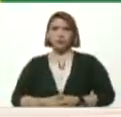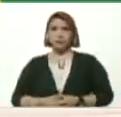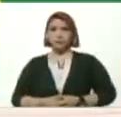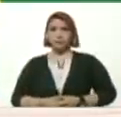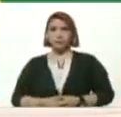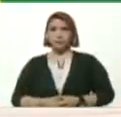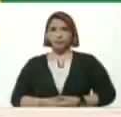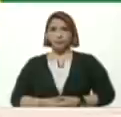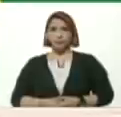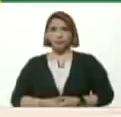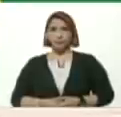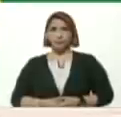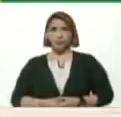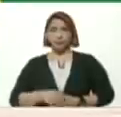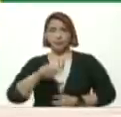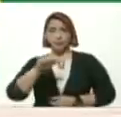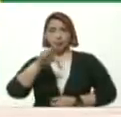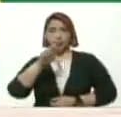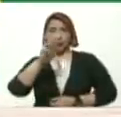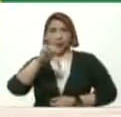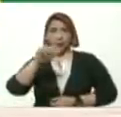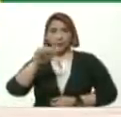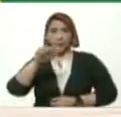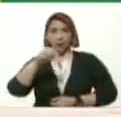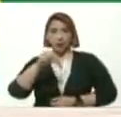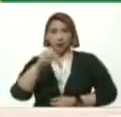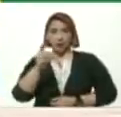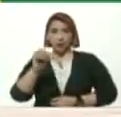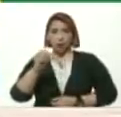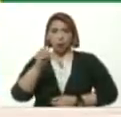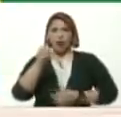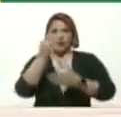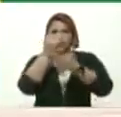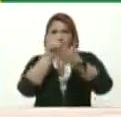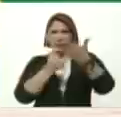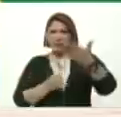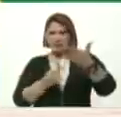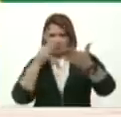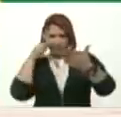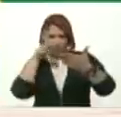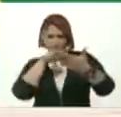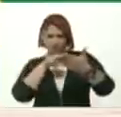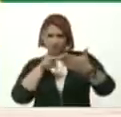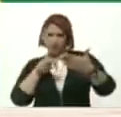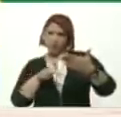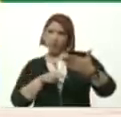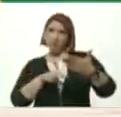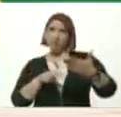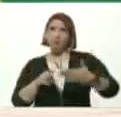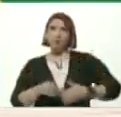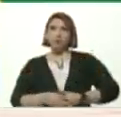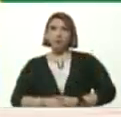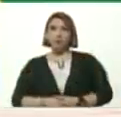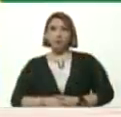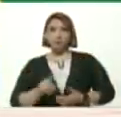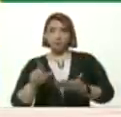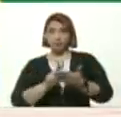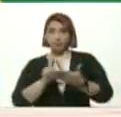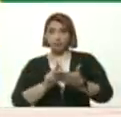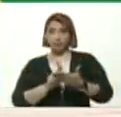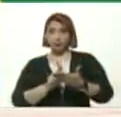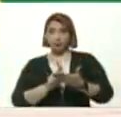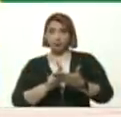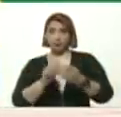Armando Rojas Miren, aquí está el índice Yelitse El índice El índice